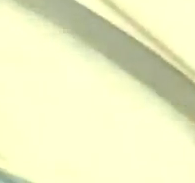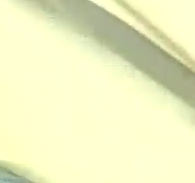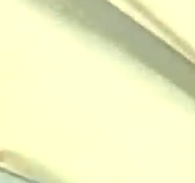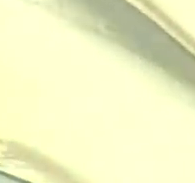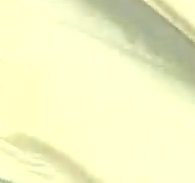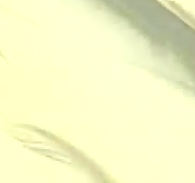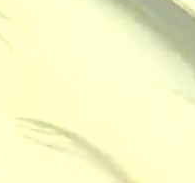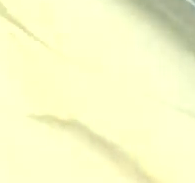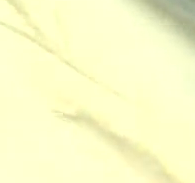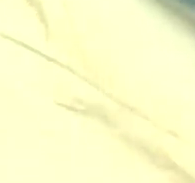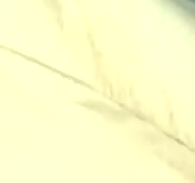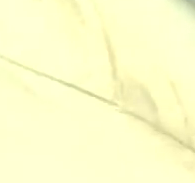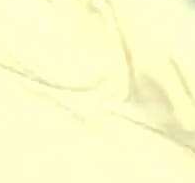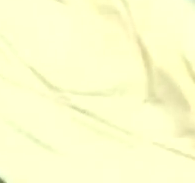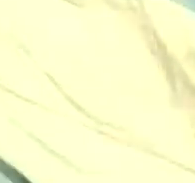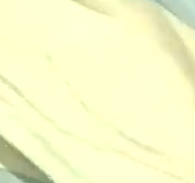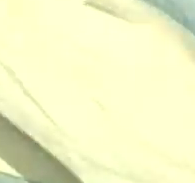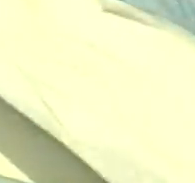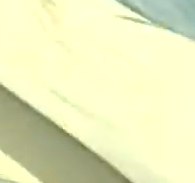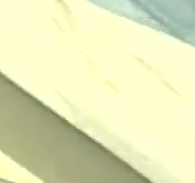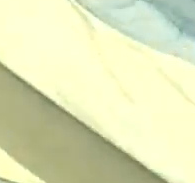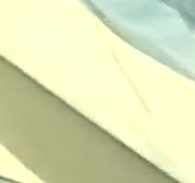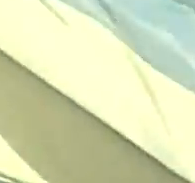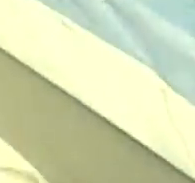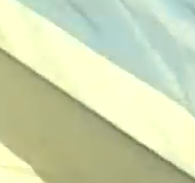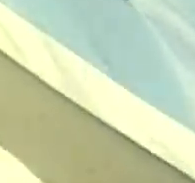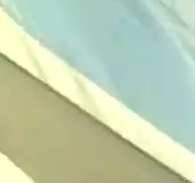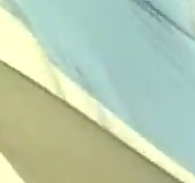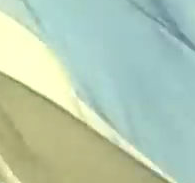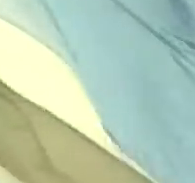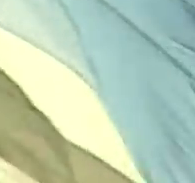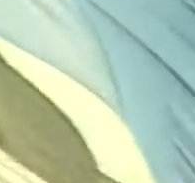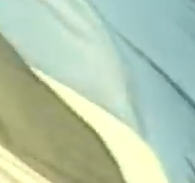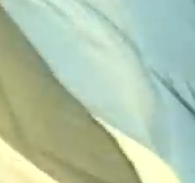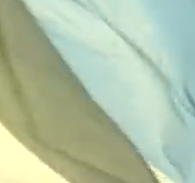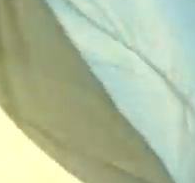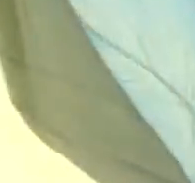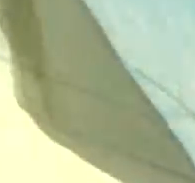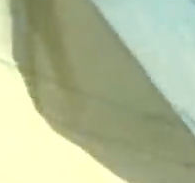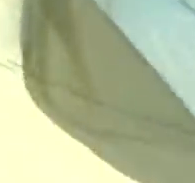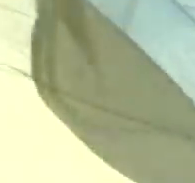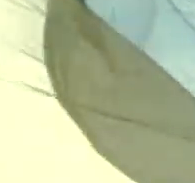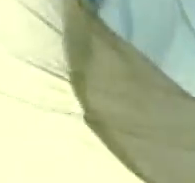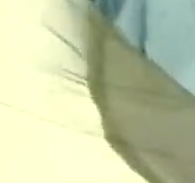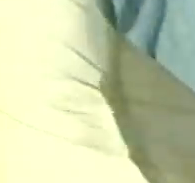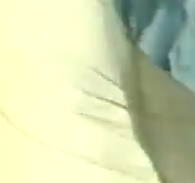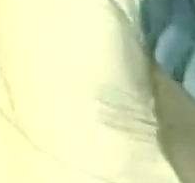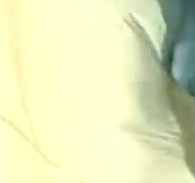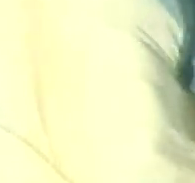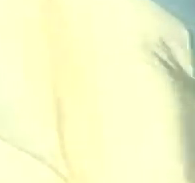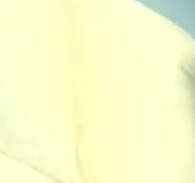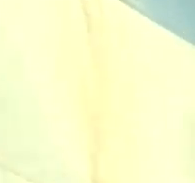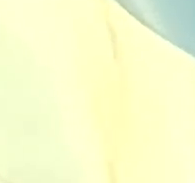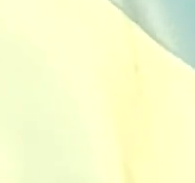habla para todo el país la señora Presidenta de la Nación, con la doctora Cristina Fernández de